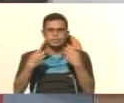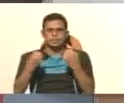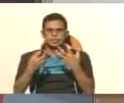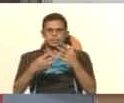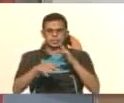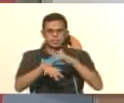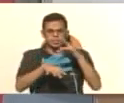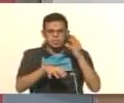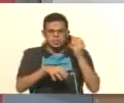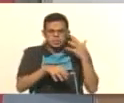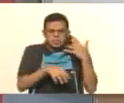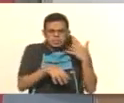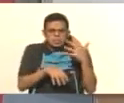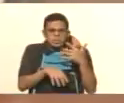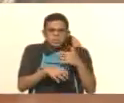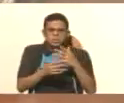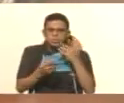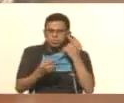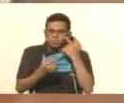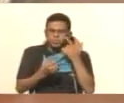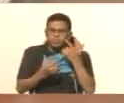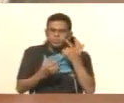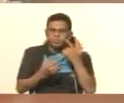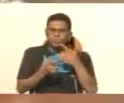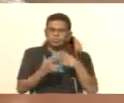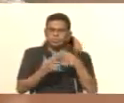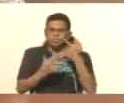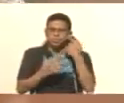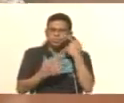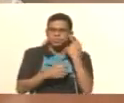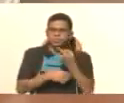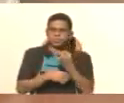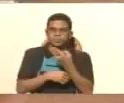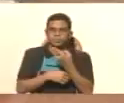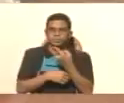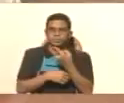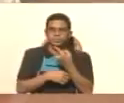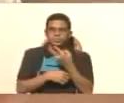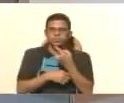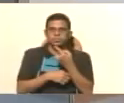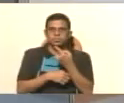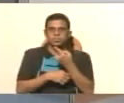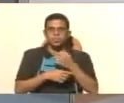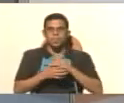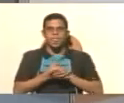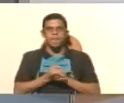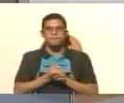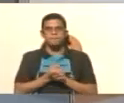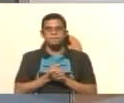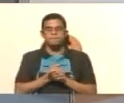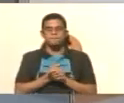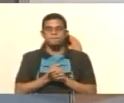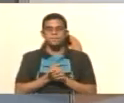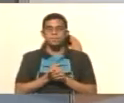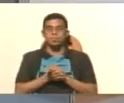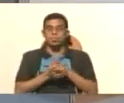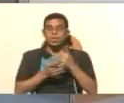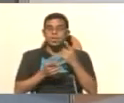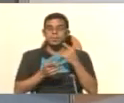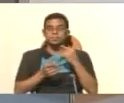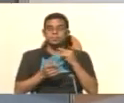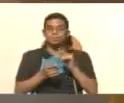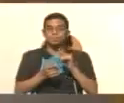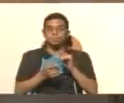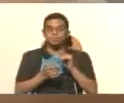canaima tiene la cara A, que es la principal, si la puedes mostrar, Gina, la cara A. La cara A tiene